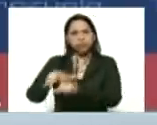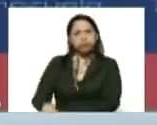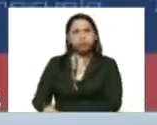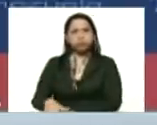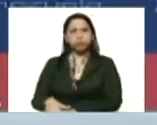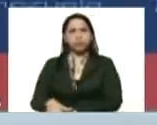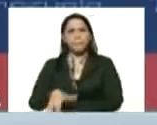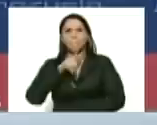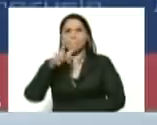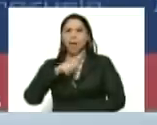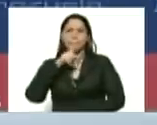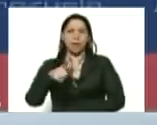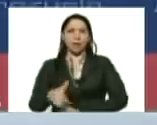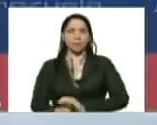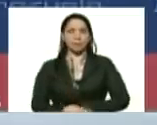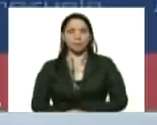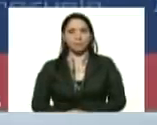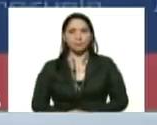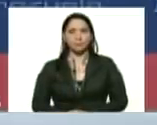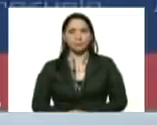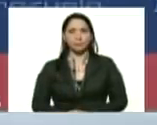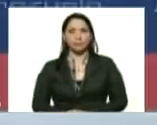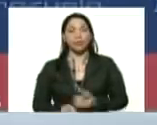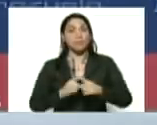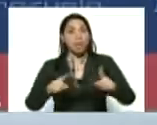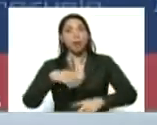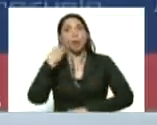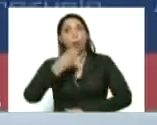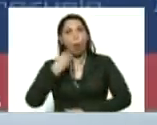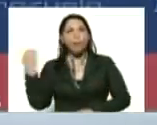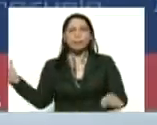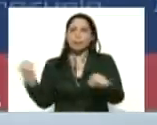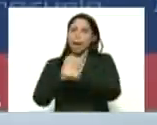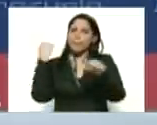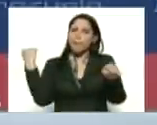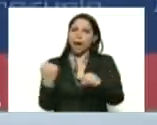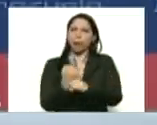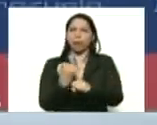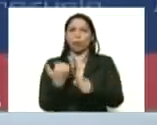perversos y por los malvados pero es un joven trabajador